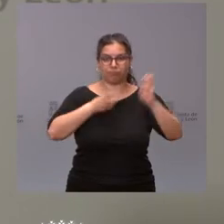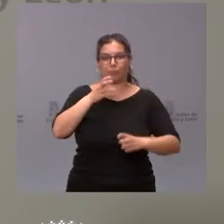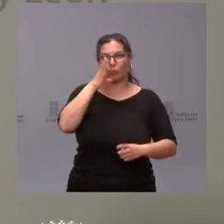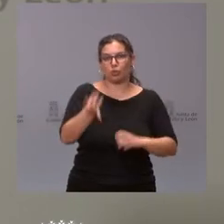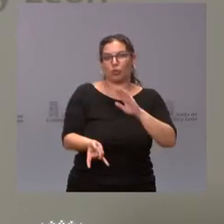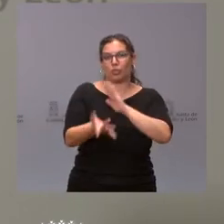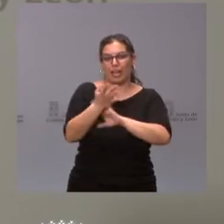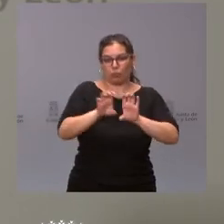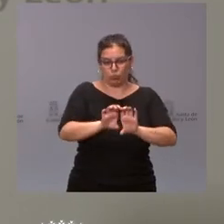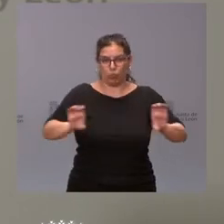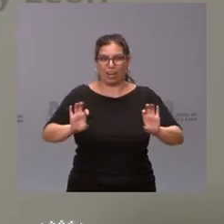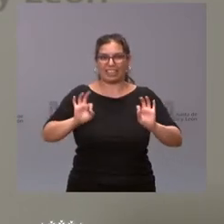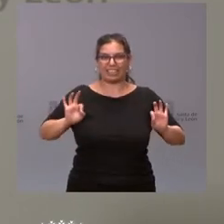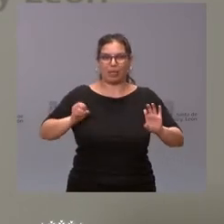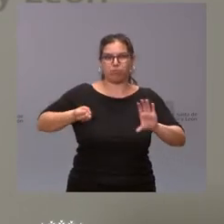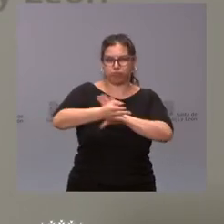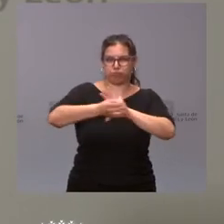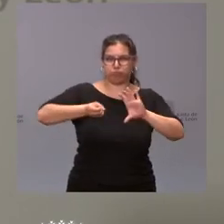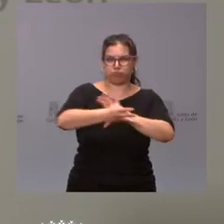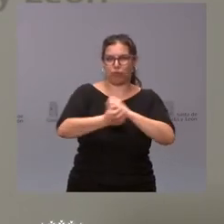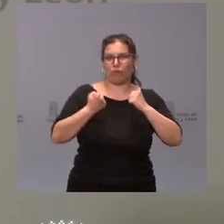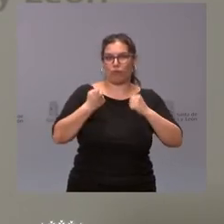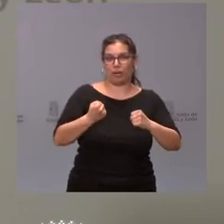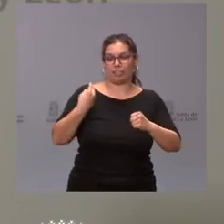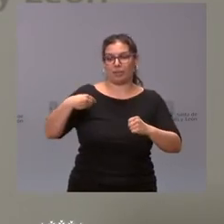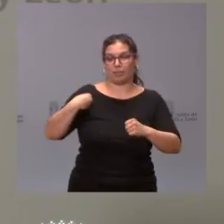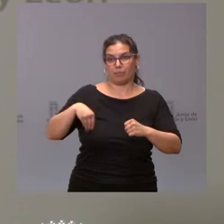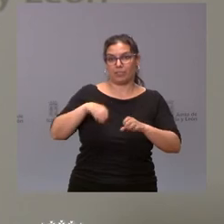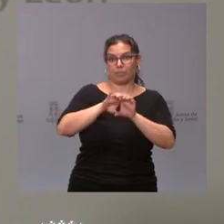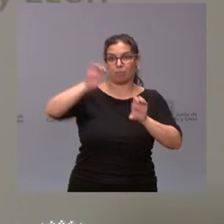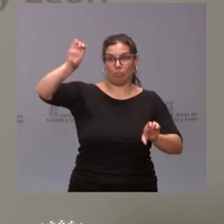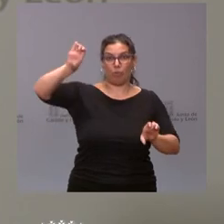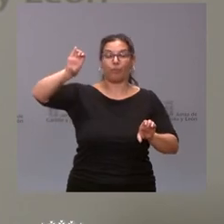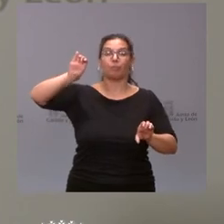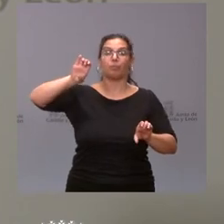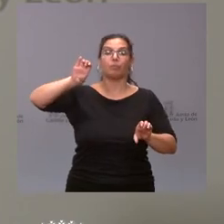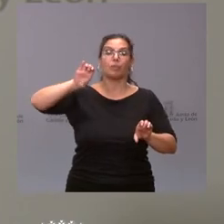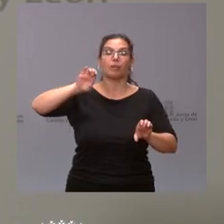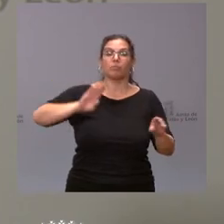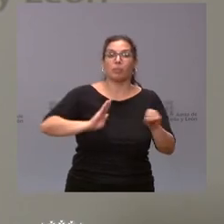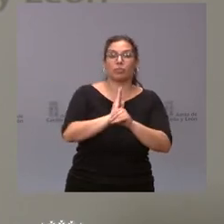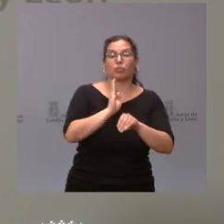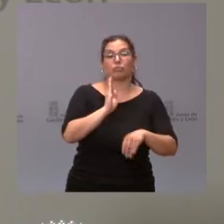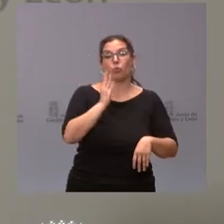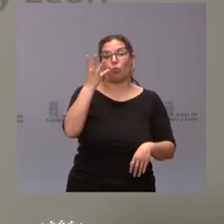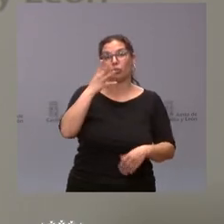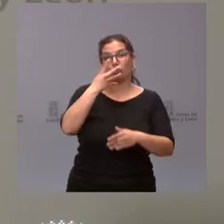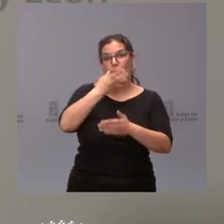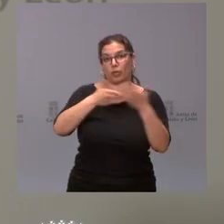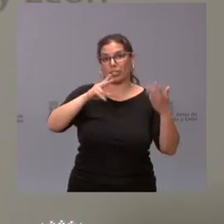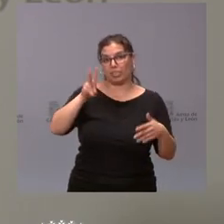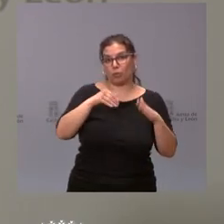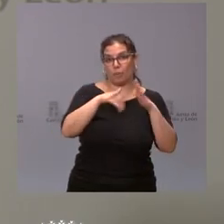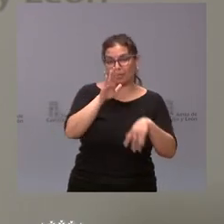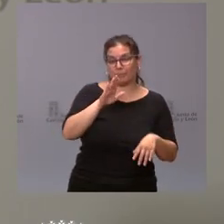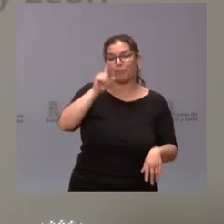crea esta tubería de alta presión desde del gasoducto León Oviedo, con una inversión de más de 4 millones de euros. Asimismo, la